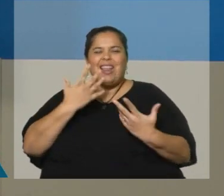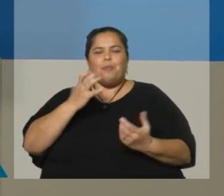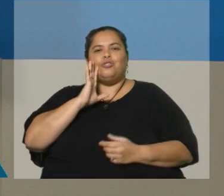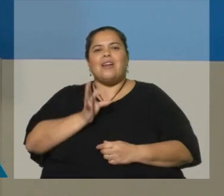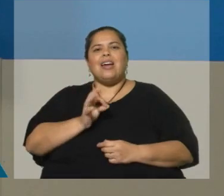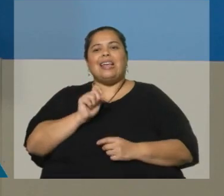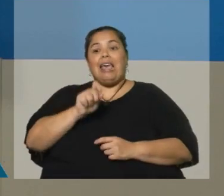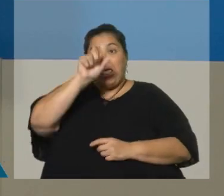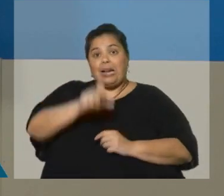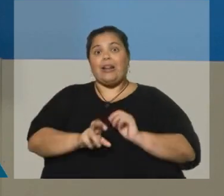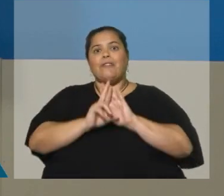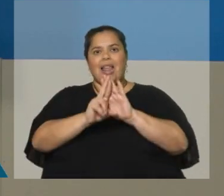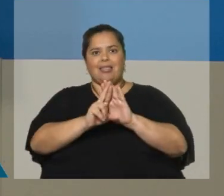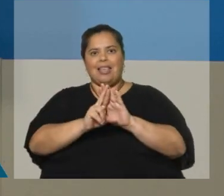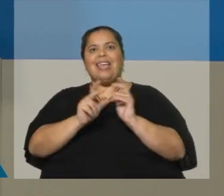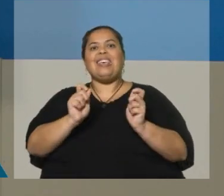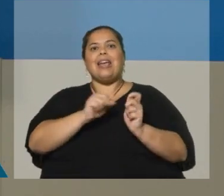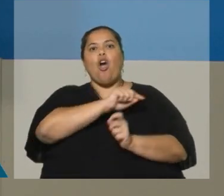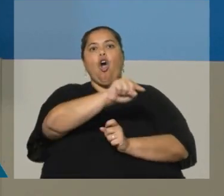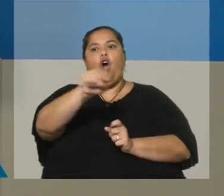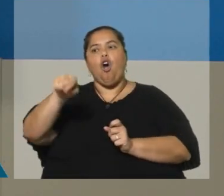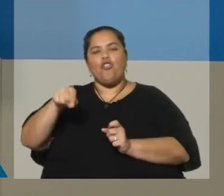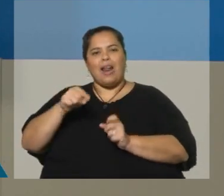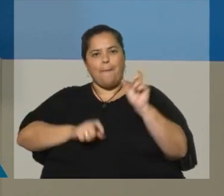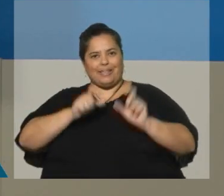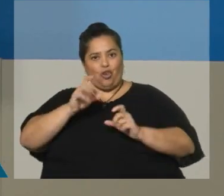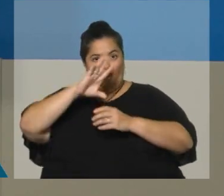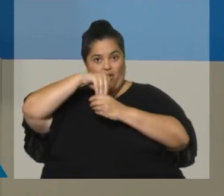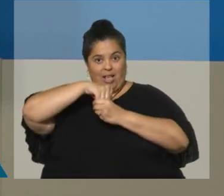la polémica que surgió, y es una información, además, muy tradicional.